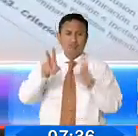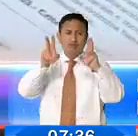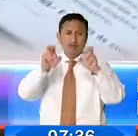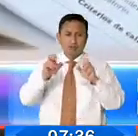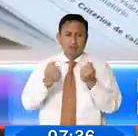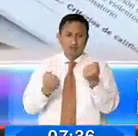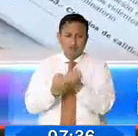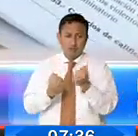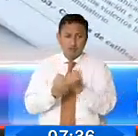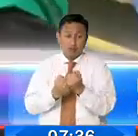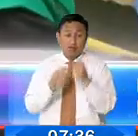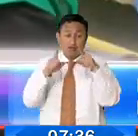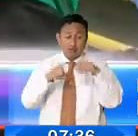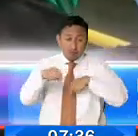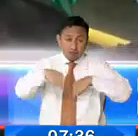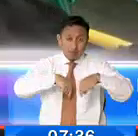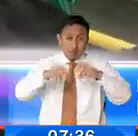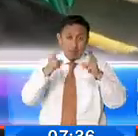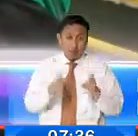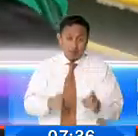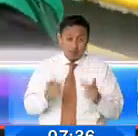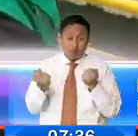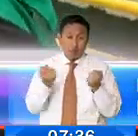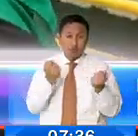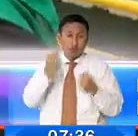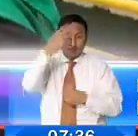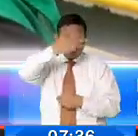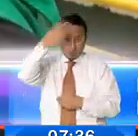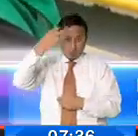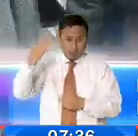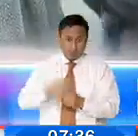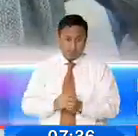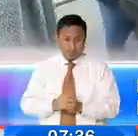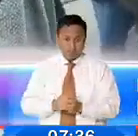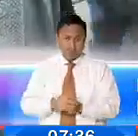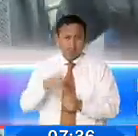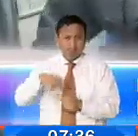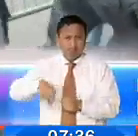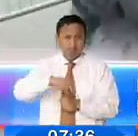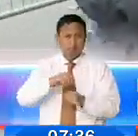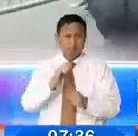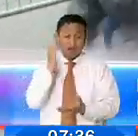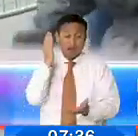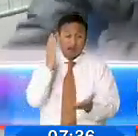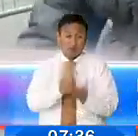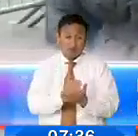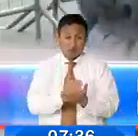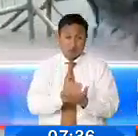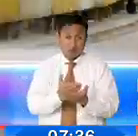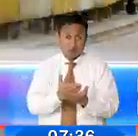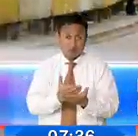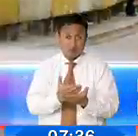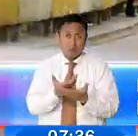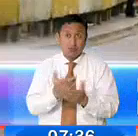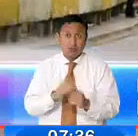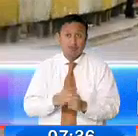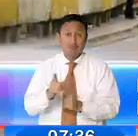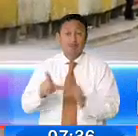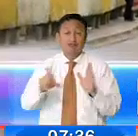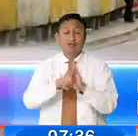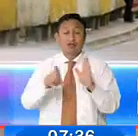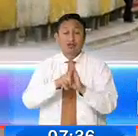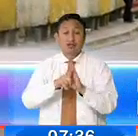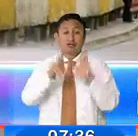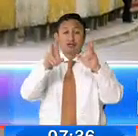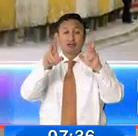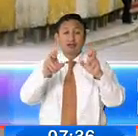aportes en materia de movilidad humana y control migratorio. Las objeciones incluyen en el veto correspondiente a la hormonización de la ley con